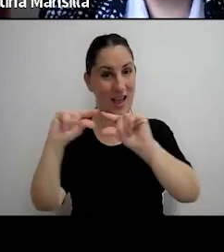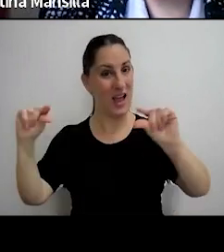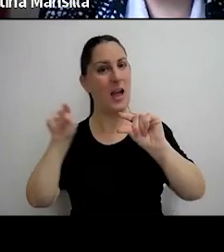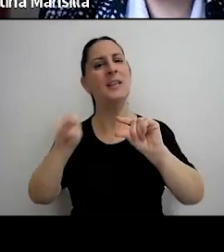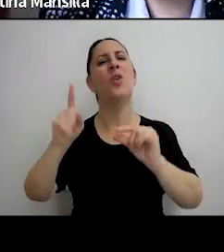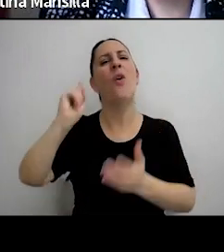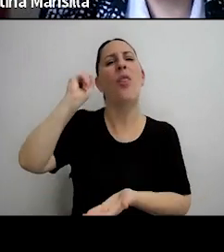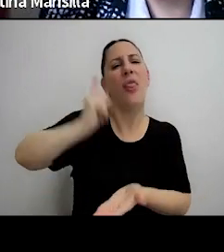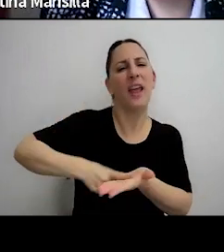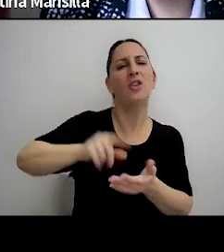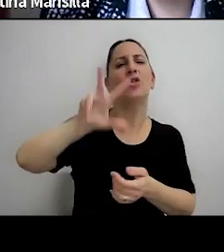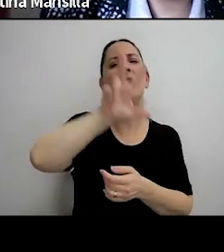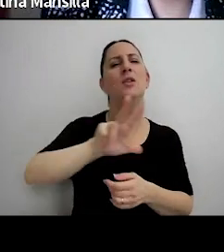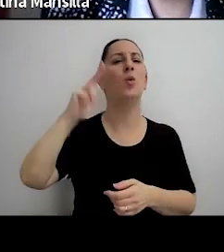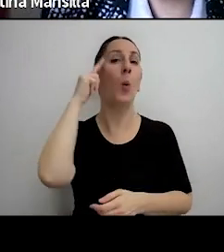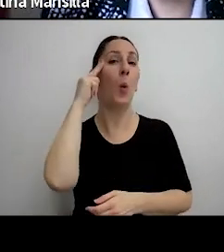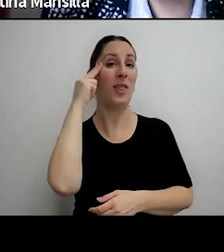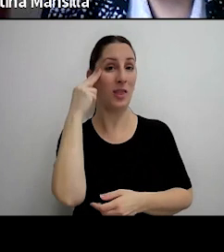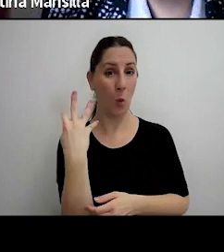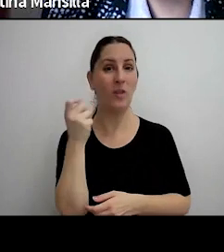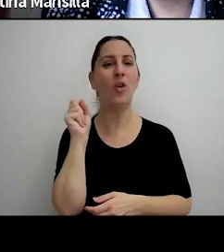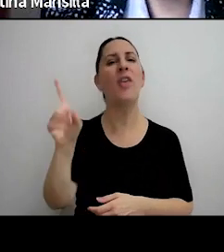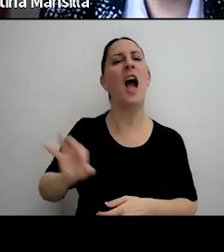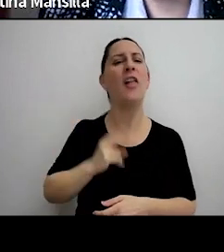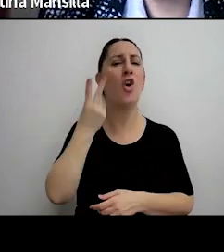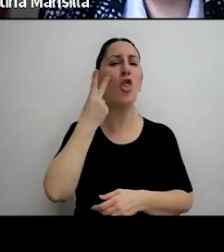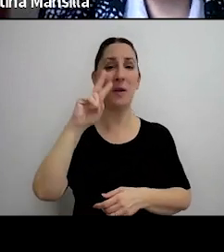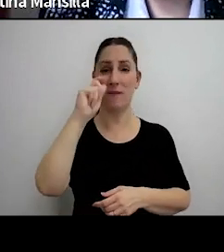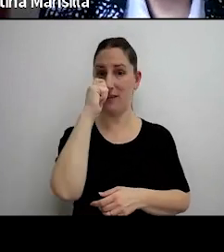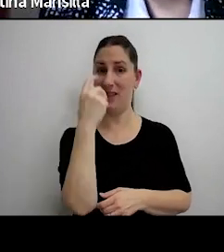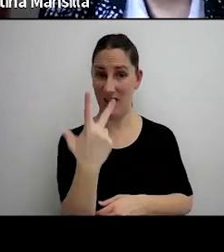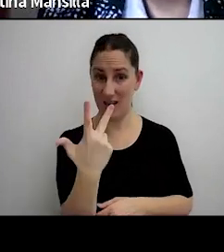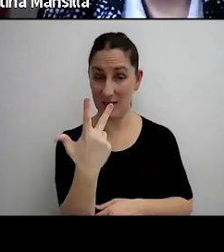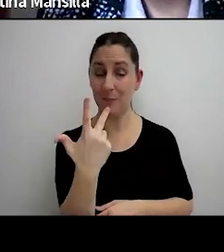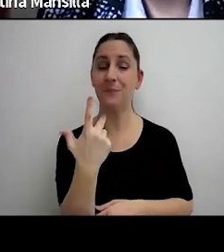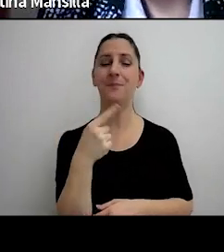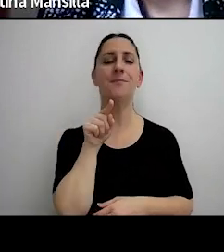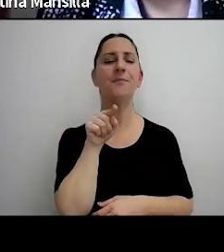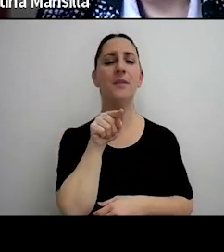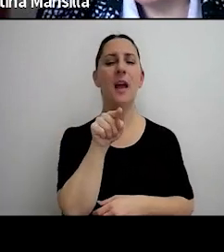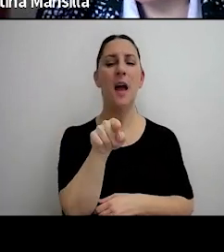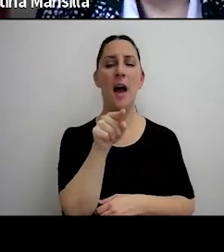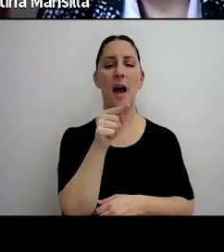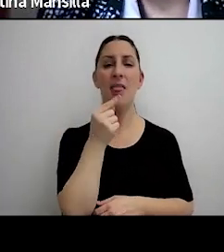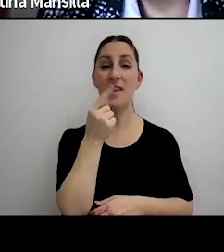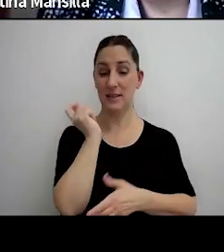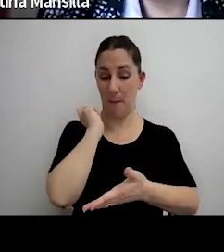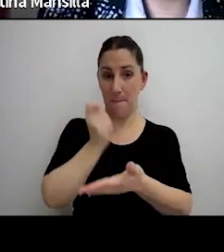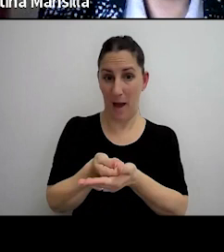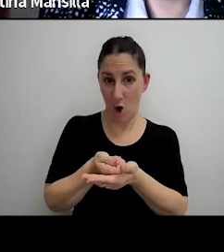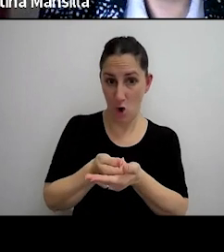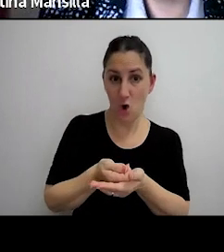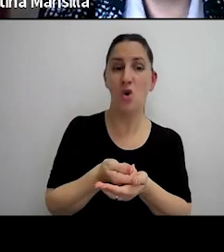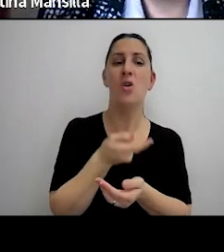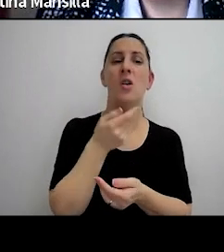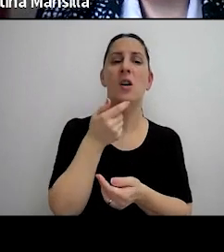decreto 394 del 2023, donde el pago a cuenta fuera,